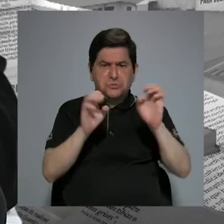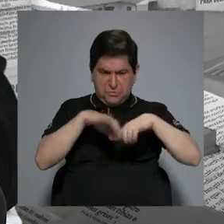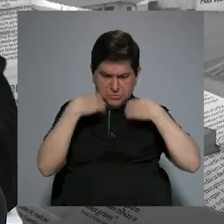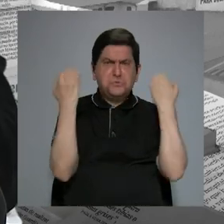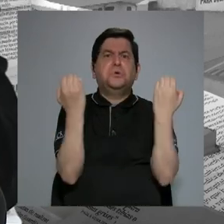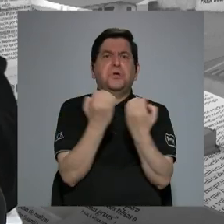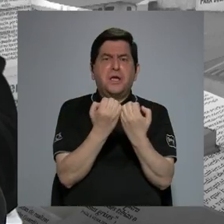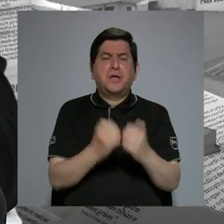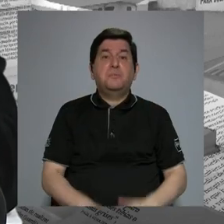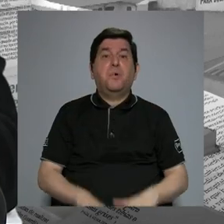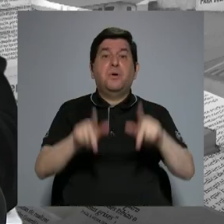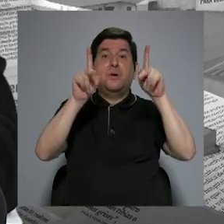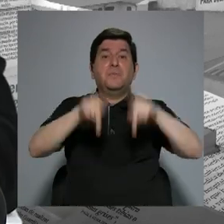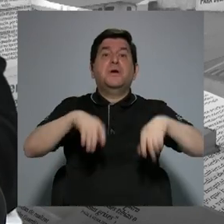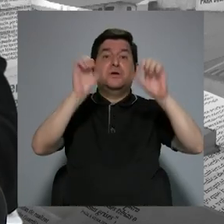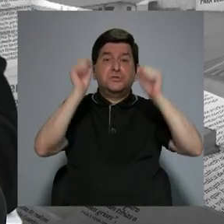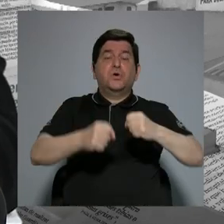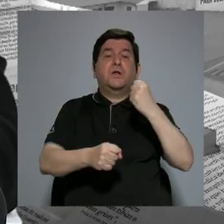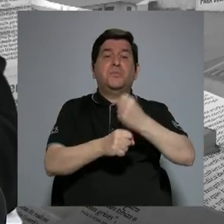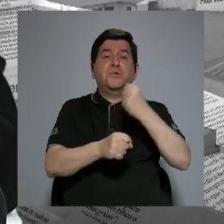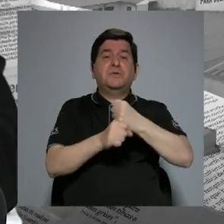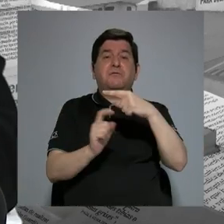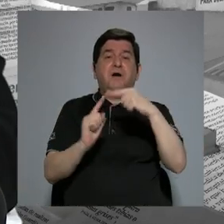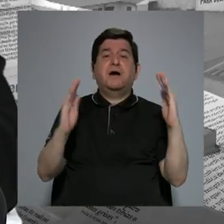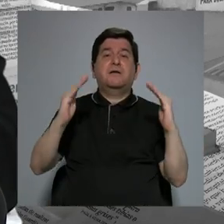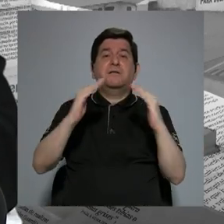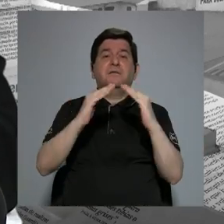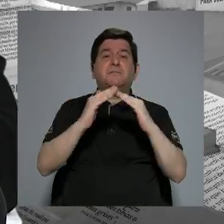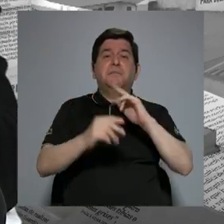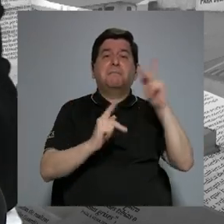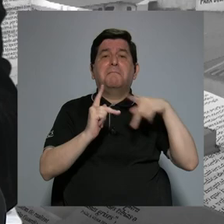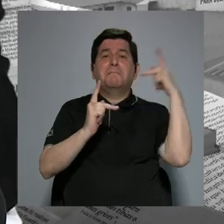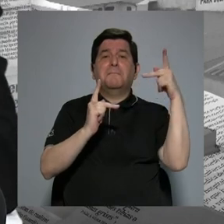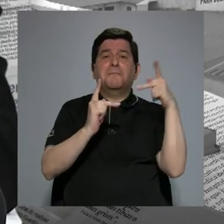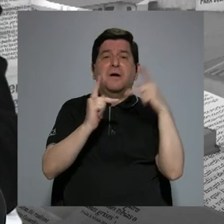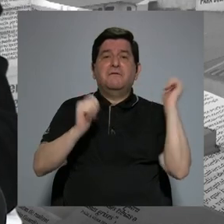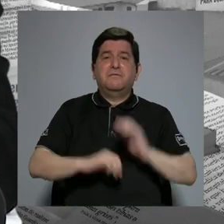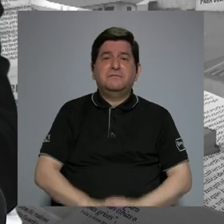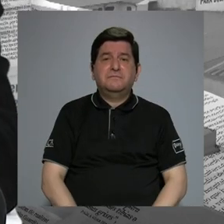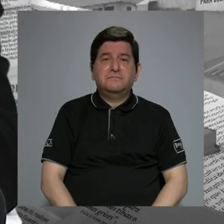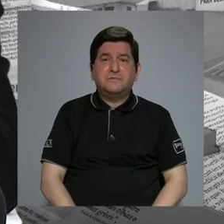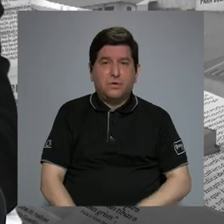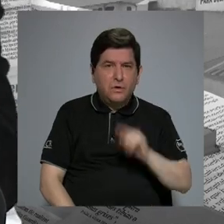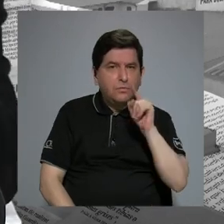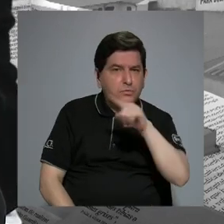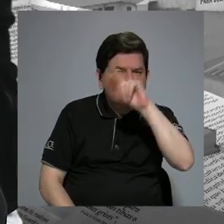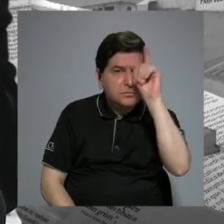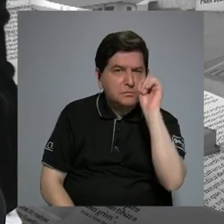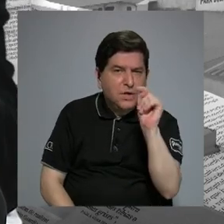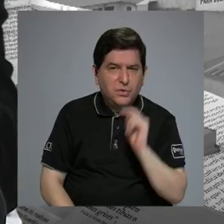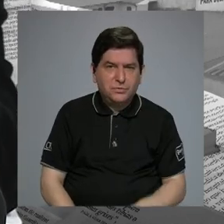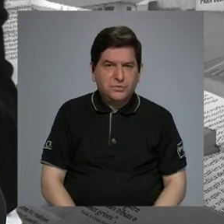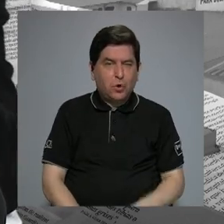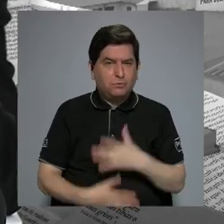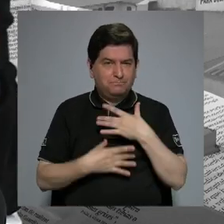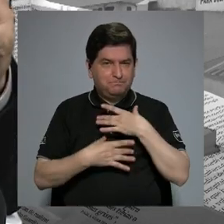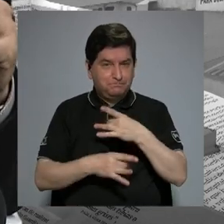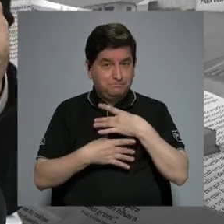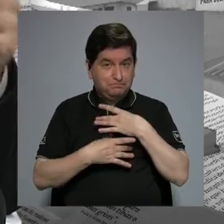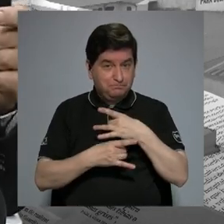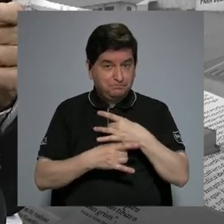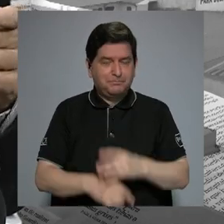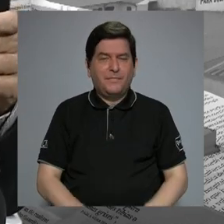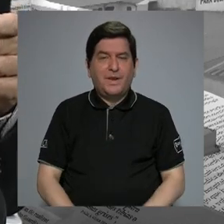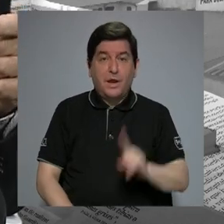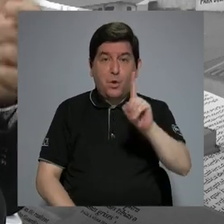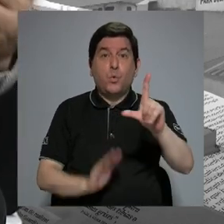equipo, una persona puede teletrabajar perfectamente. Y a tu pregunta, Alejandra, vean qué interesante, hay